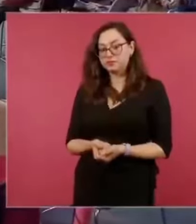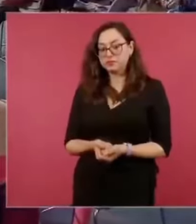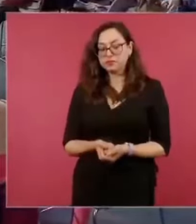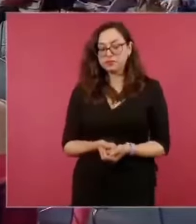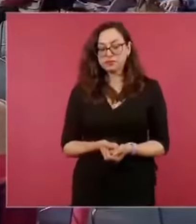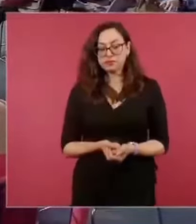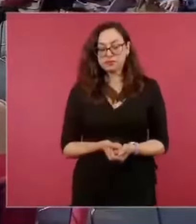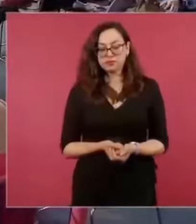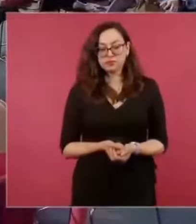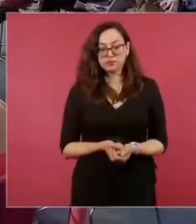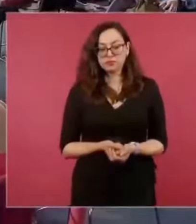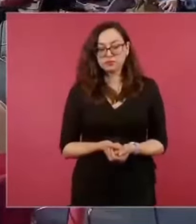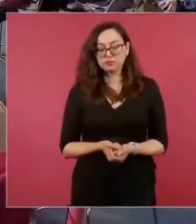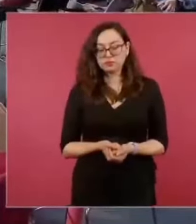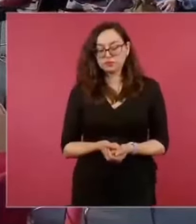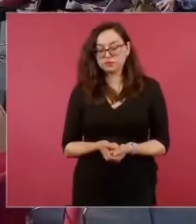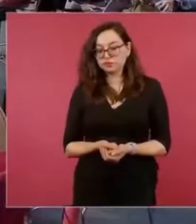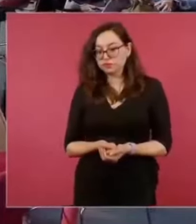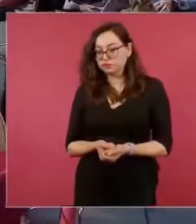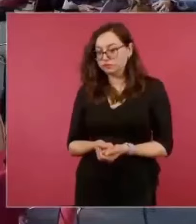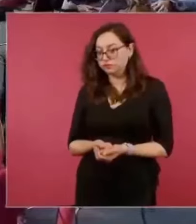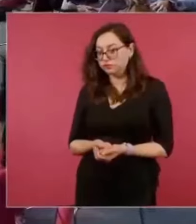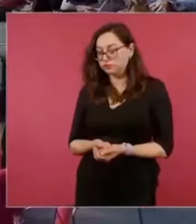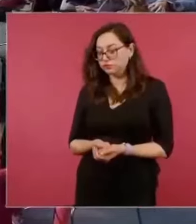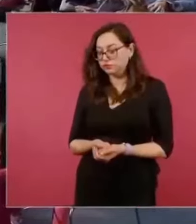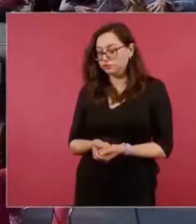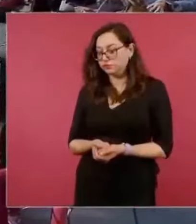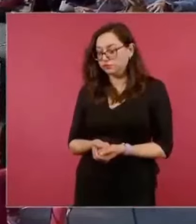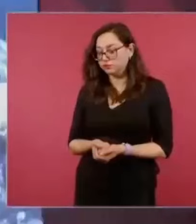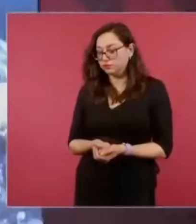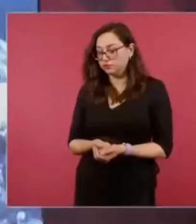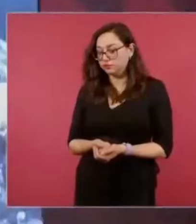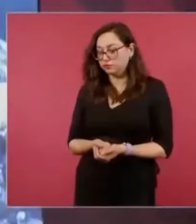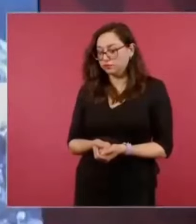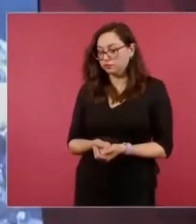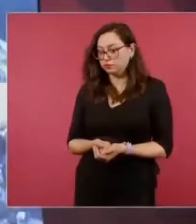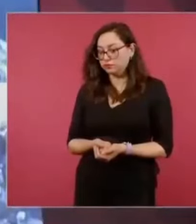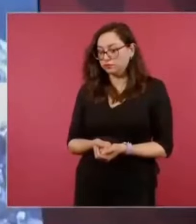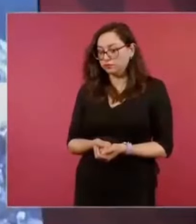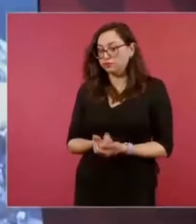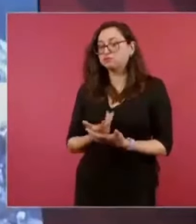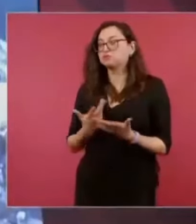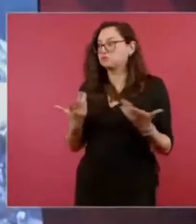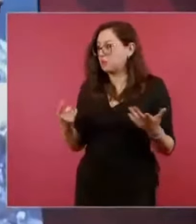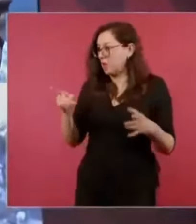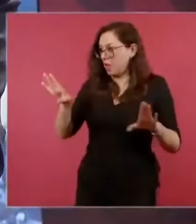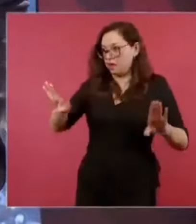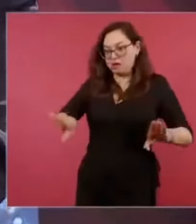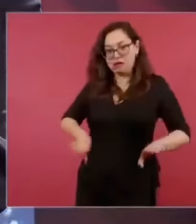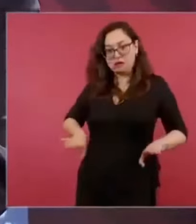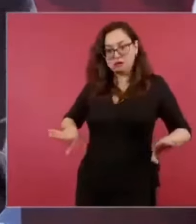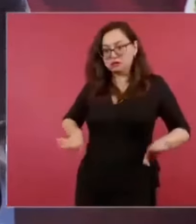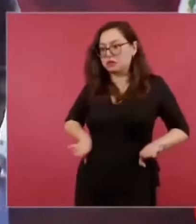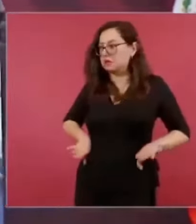eso se mantuviese